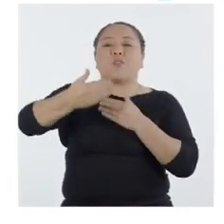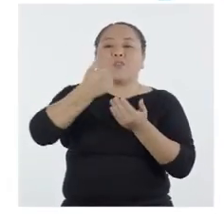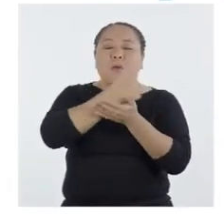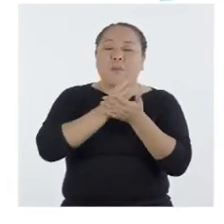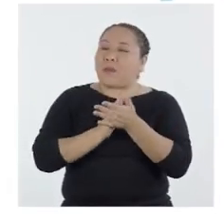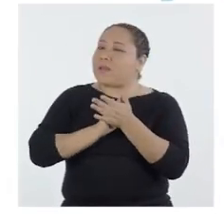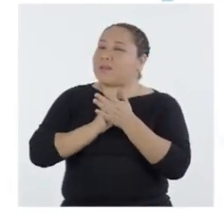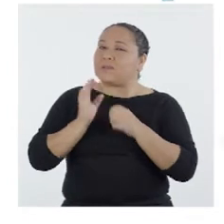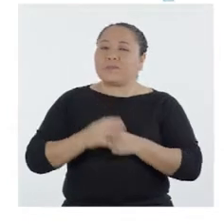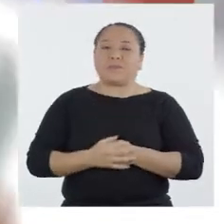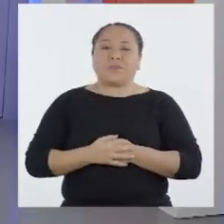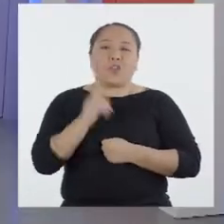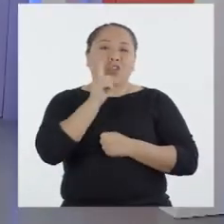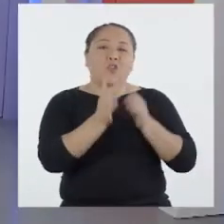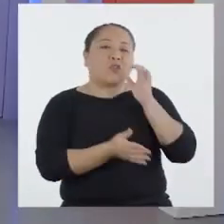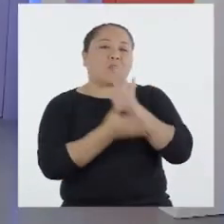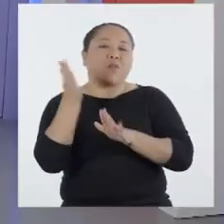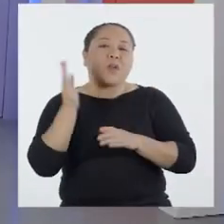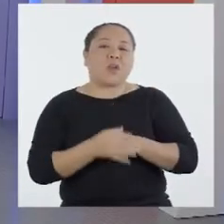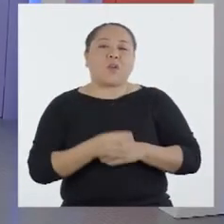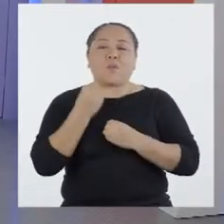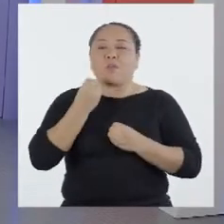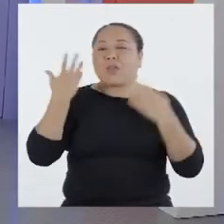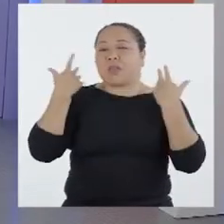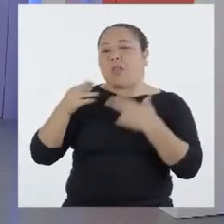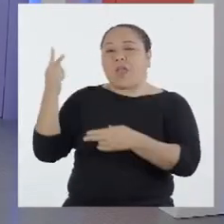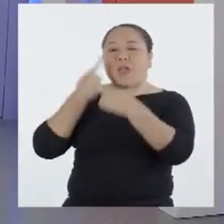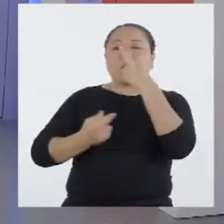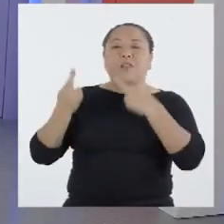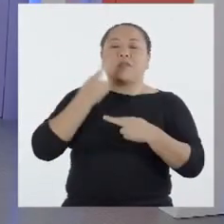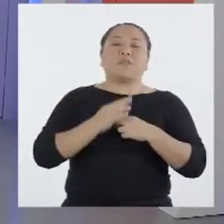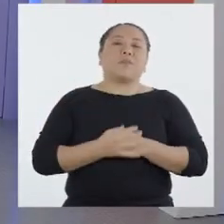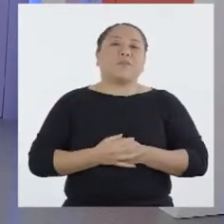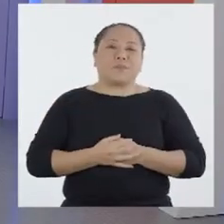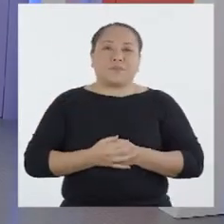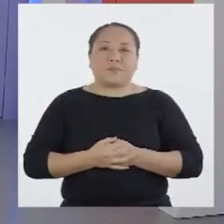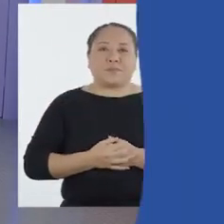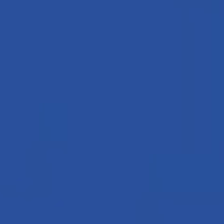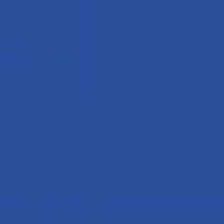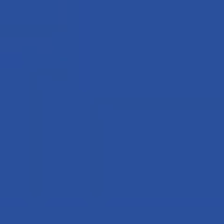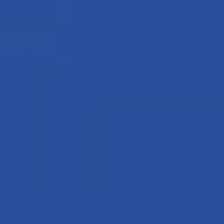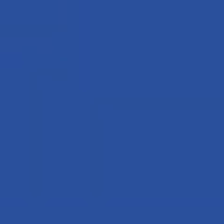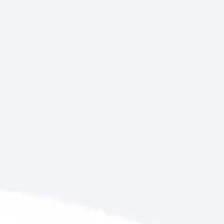siguiente bloque. ¡No se vayan porque ya regresamos!